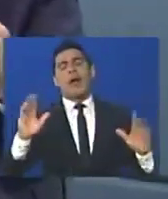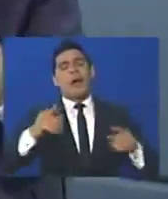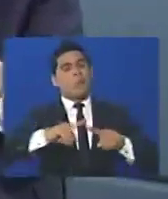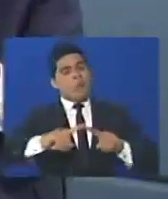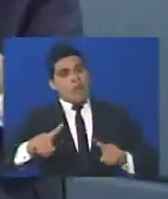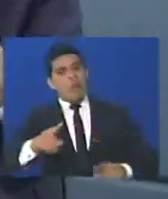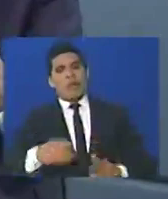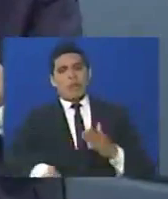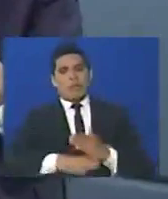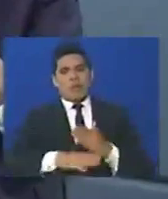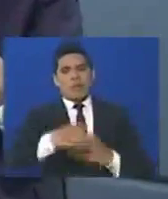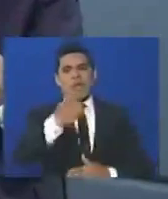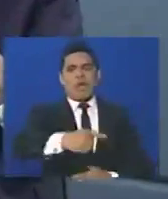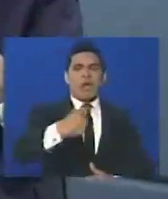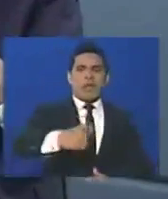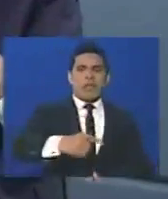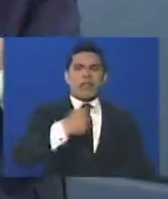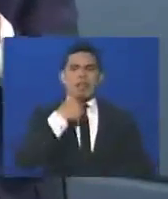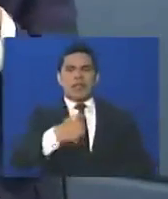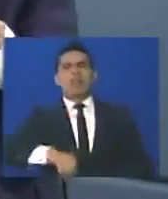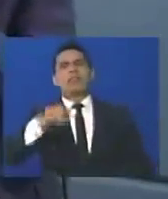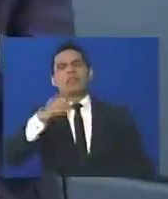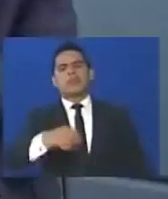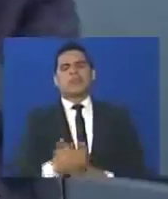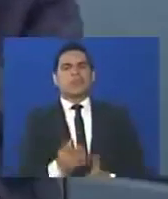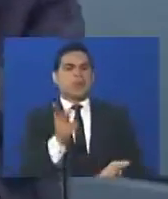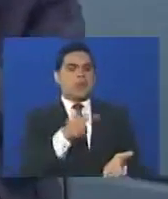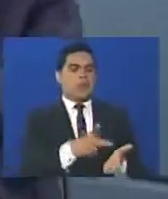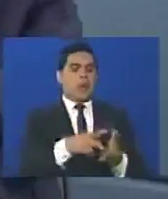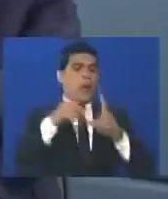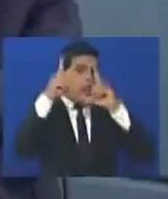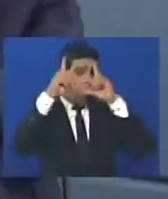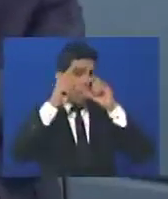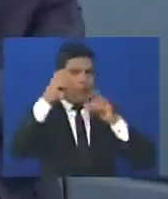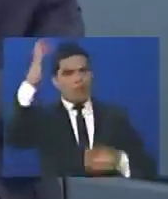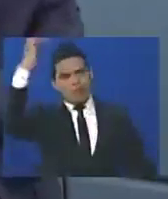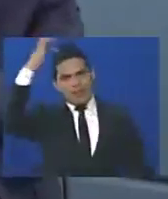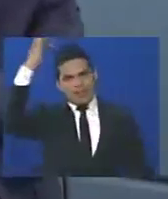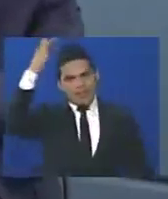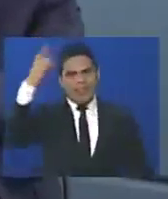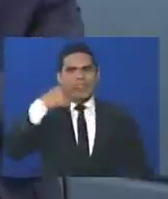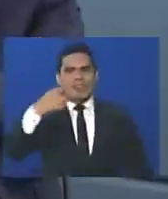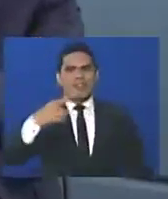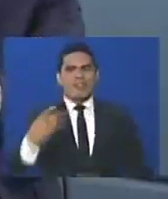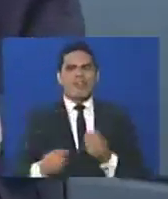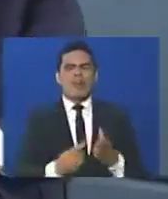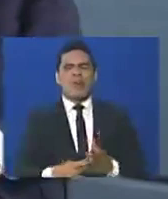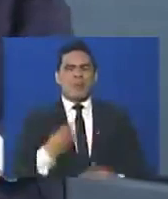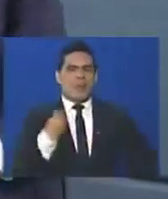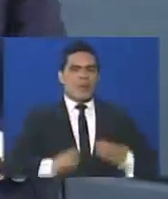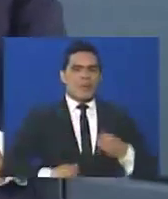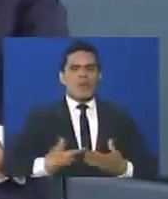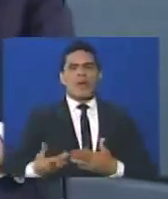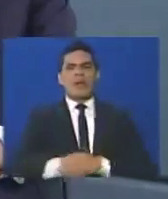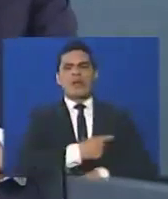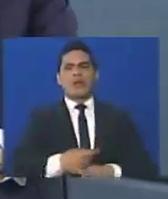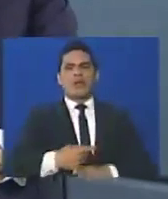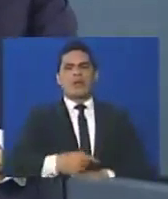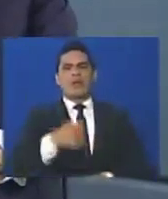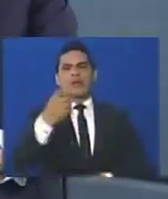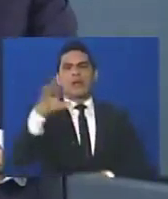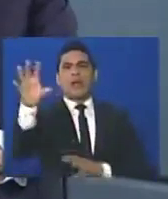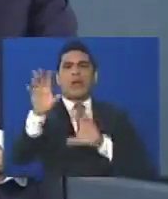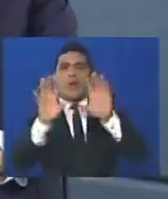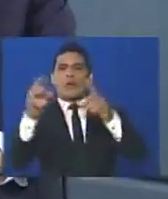pero mientras haya gente que se preste, a la comedia, a la foto, porque cuál es la foto que le preocupa al gobierno, que en el exterior,